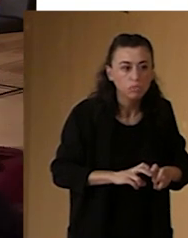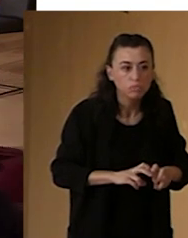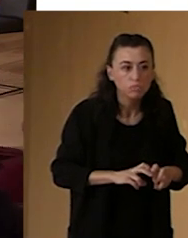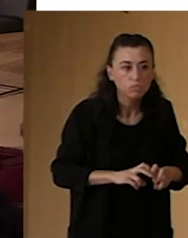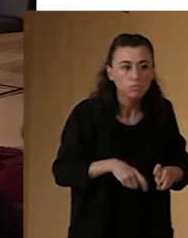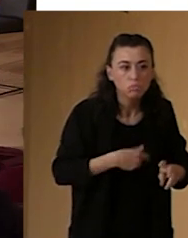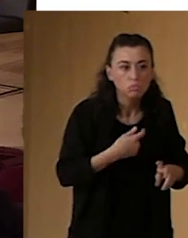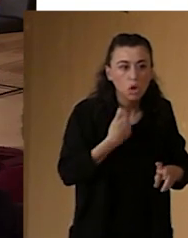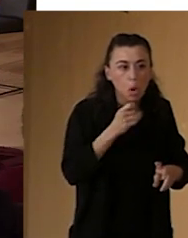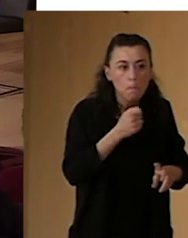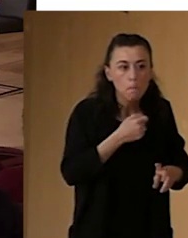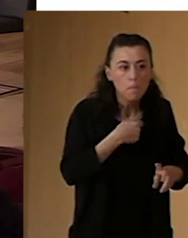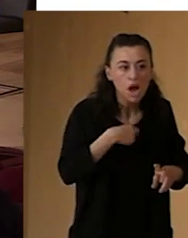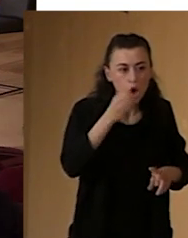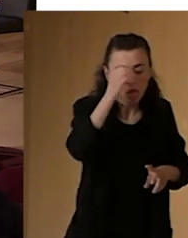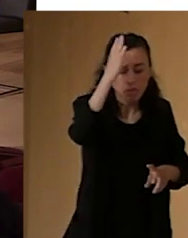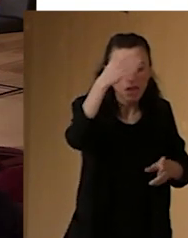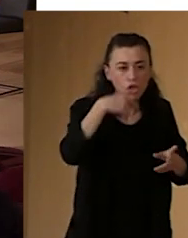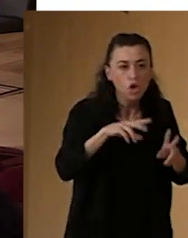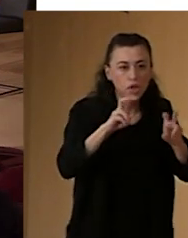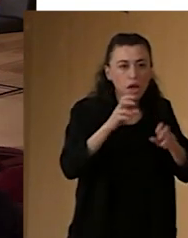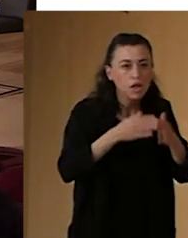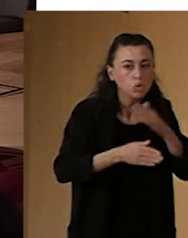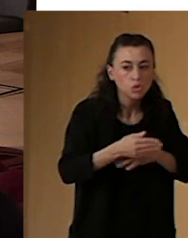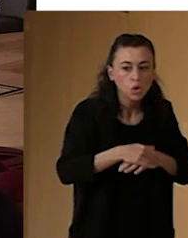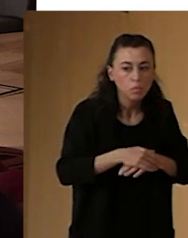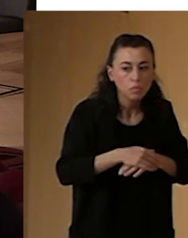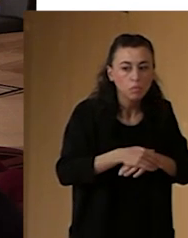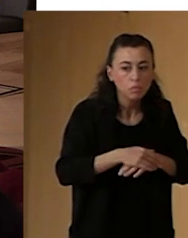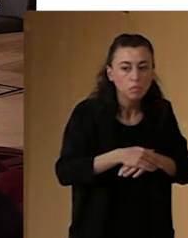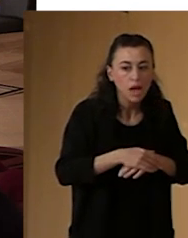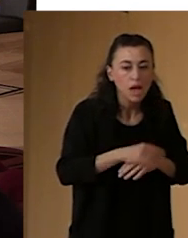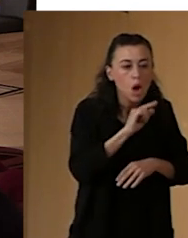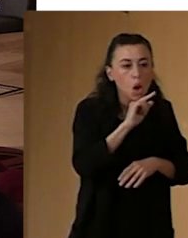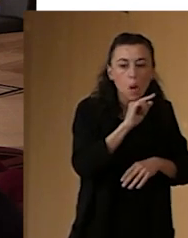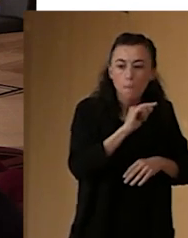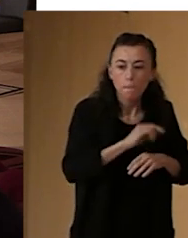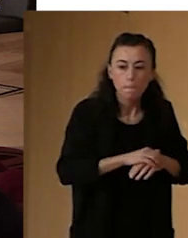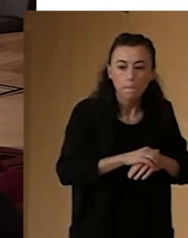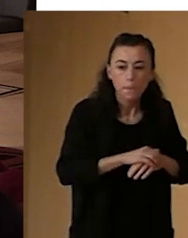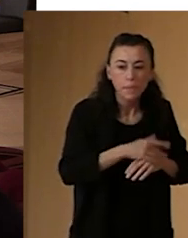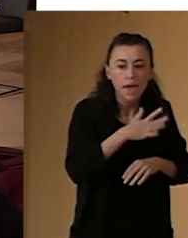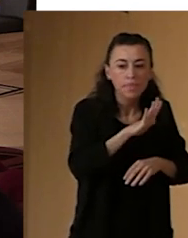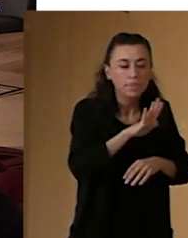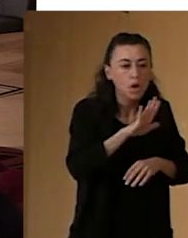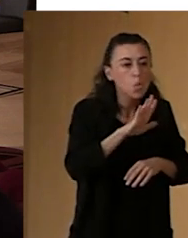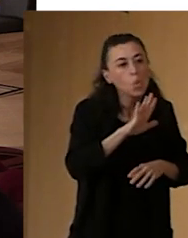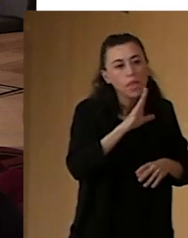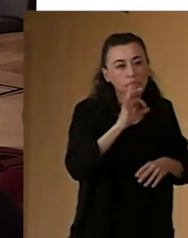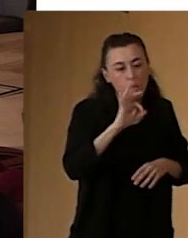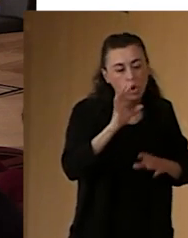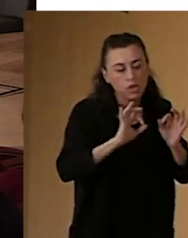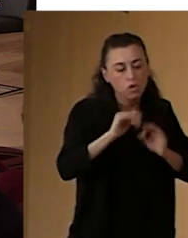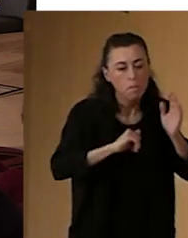de accesibilidad e inclusión. Y en el apartado de voluntad, pues bueno, menos del 30% se ha animado alguna vez a programar